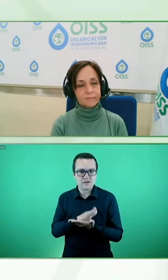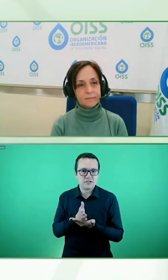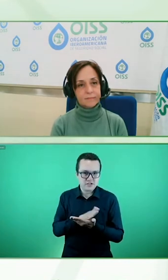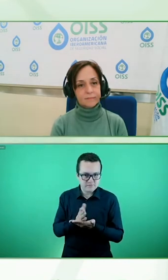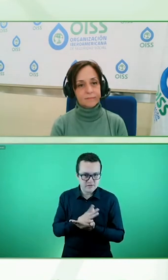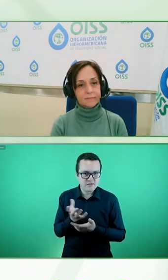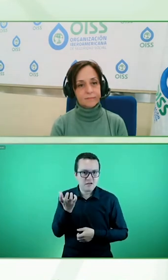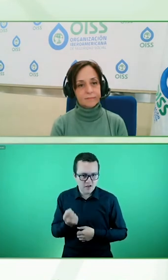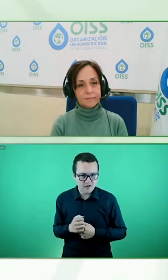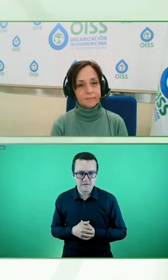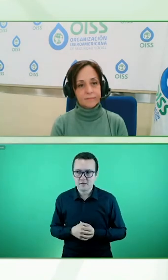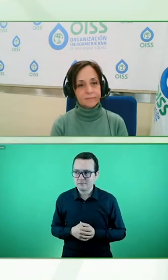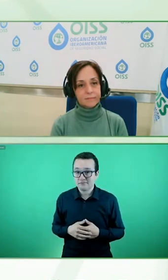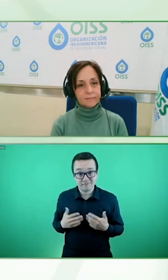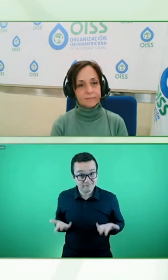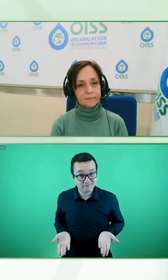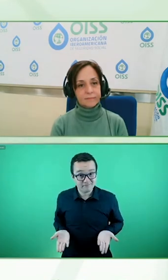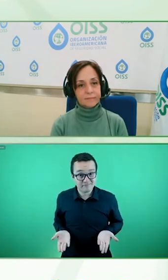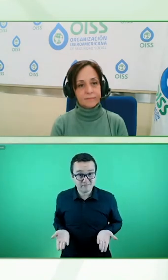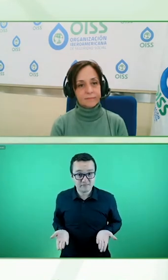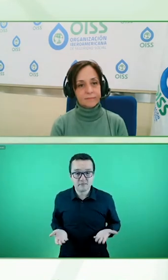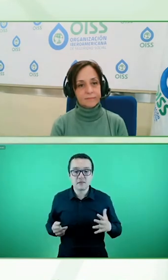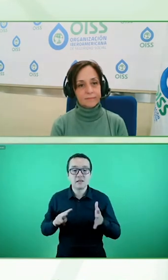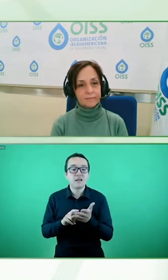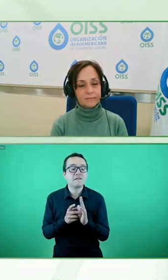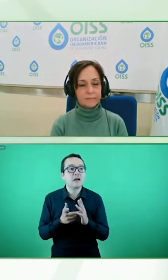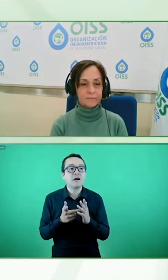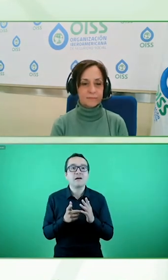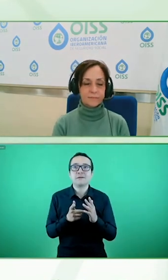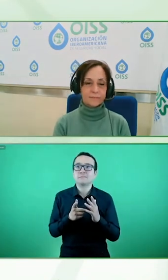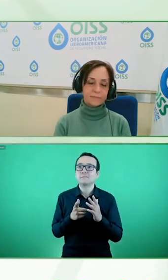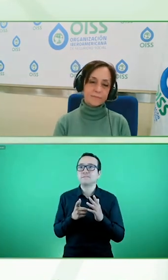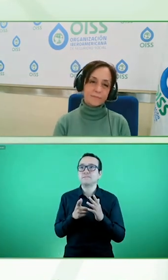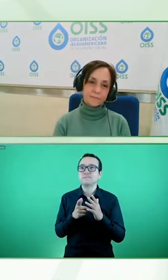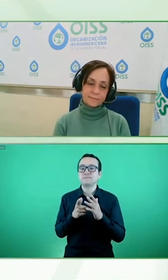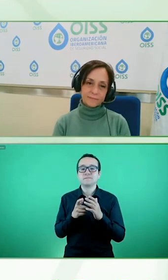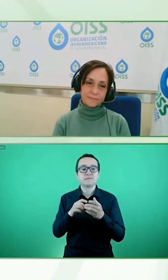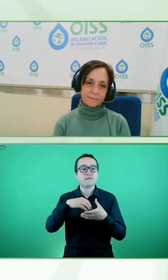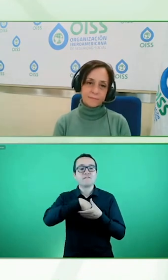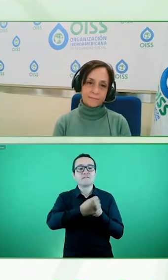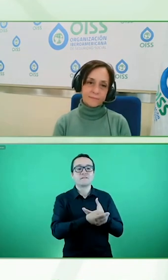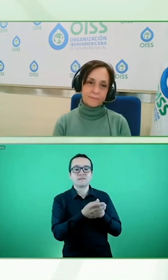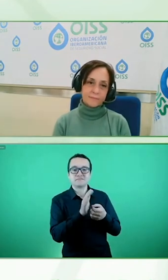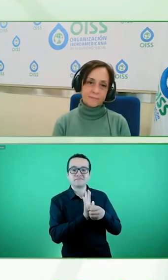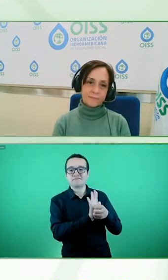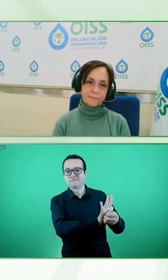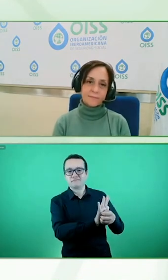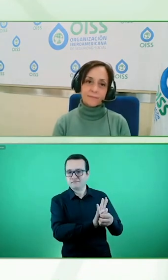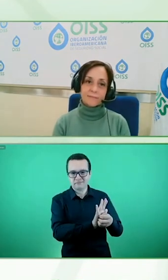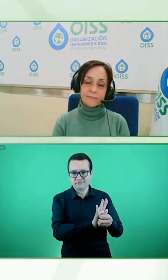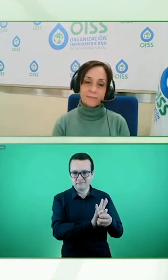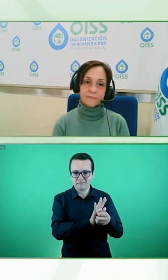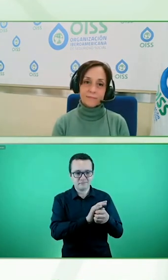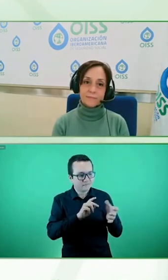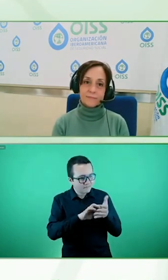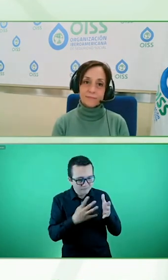significa tal vez la exclusión y en este caso la interseccionalidad se empieza a resolver con conocimiento en